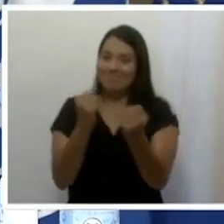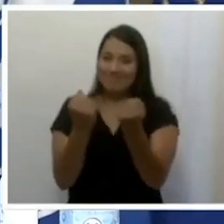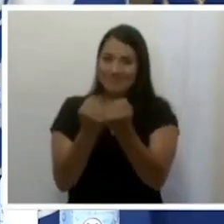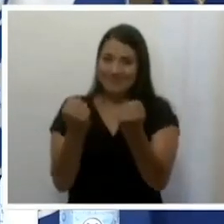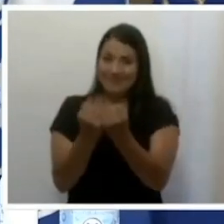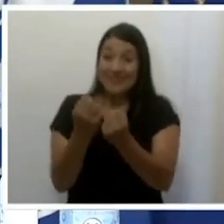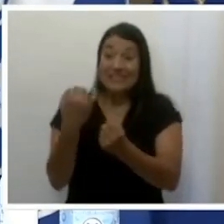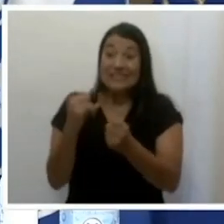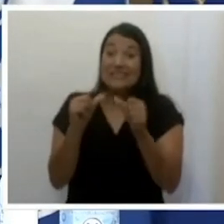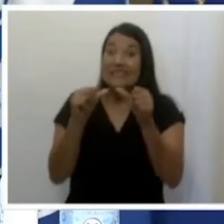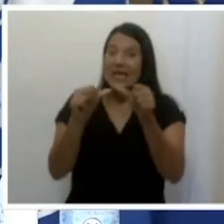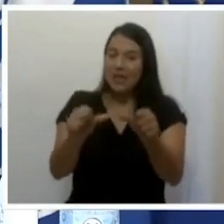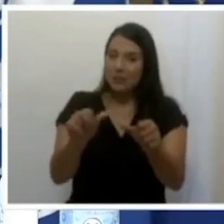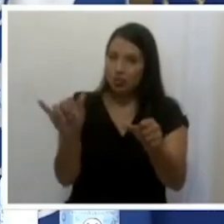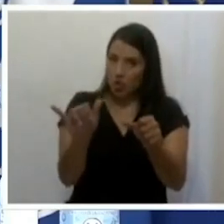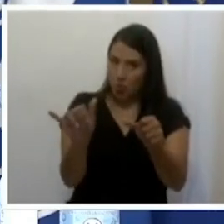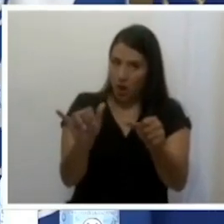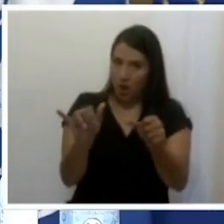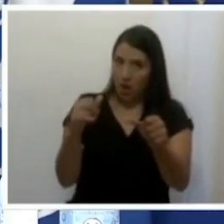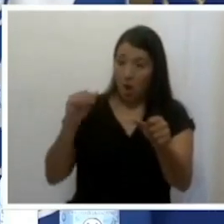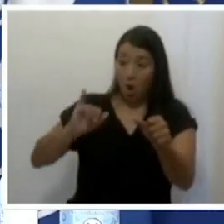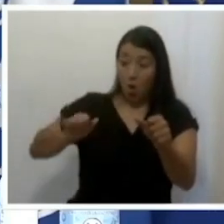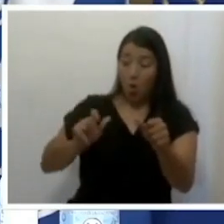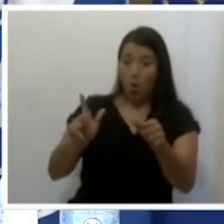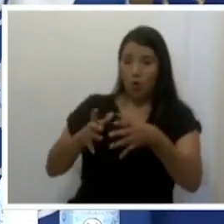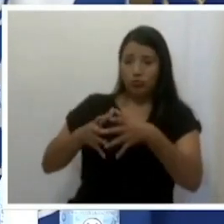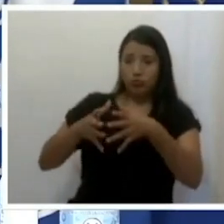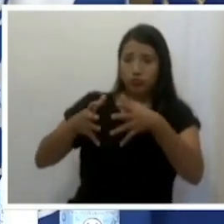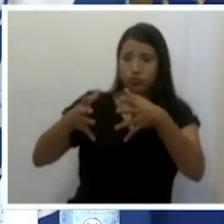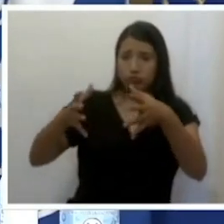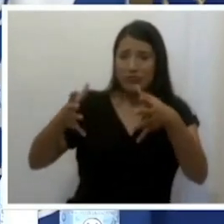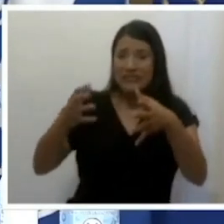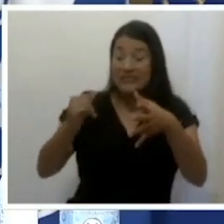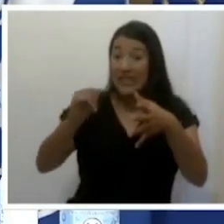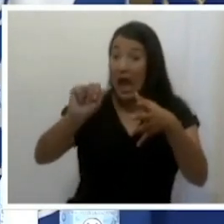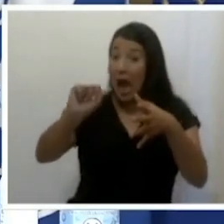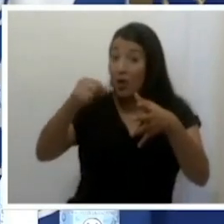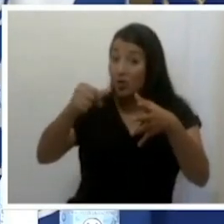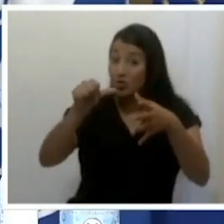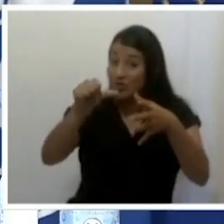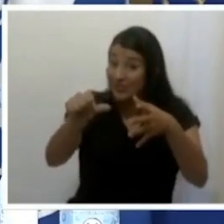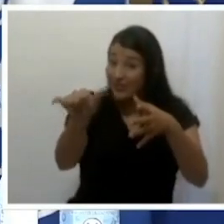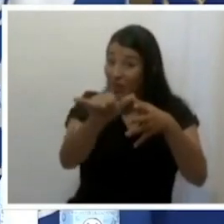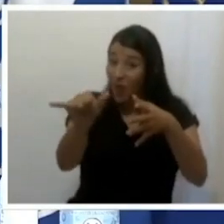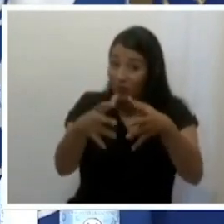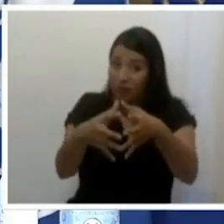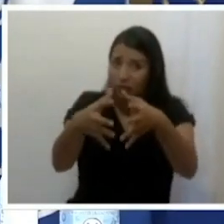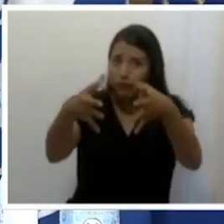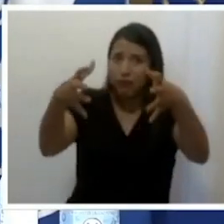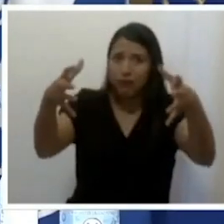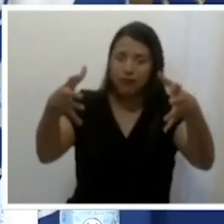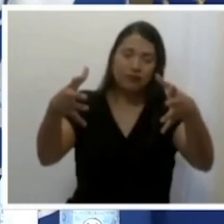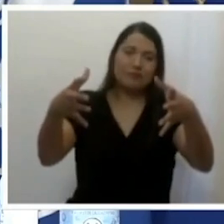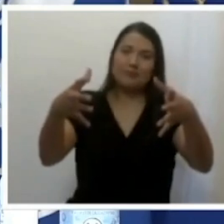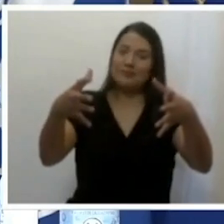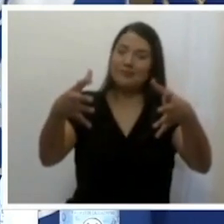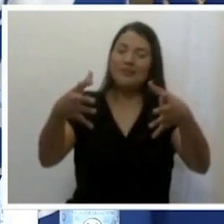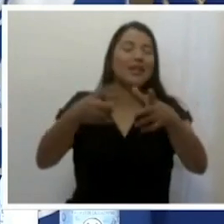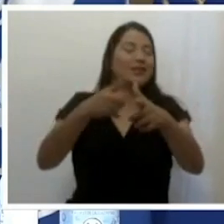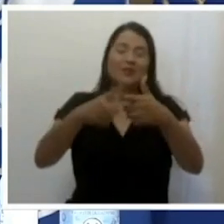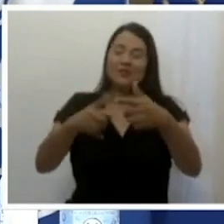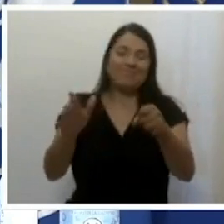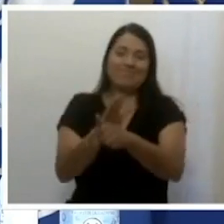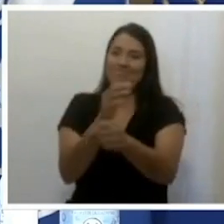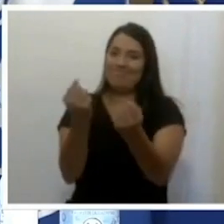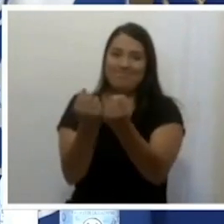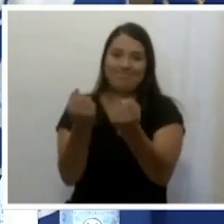pero por mucho, las unidades de cuidados intensivos. Y por eso es que no podemos tener otro mes como el mes de julio.